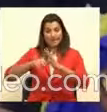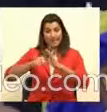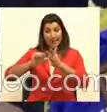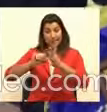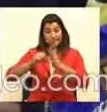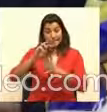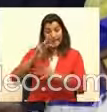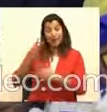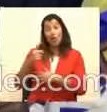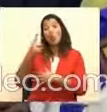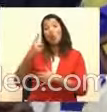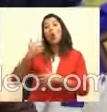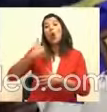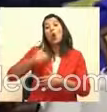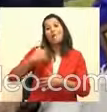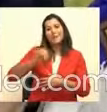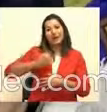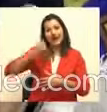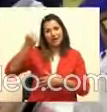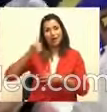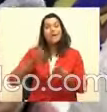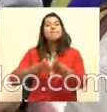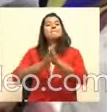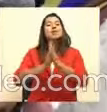un control de play, entonces Alfonso ahorita está